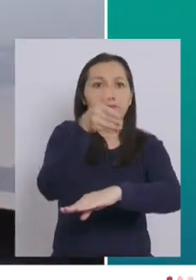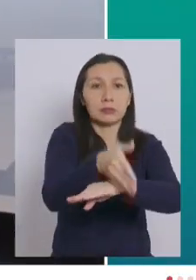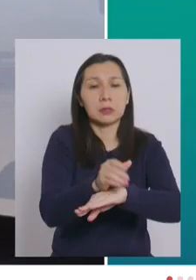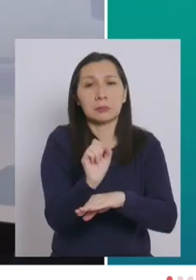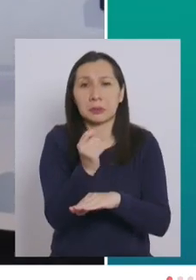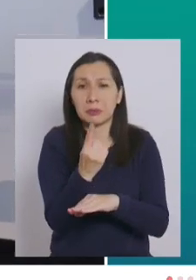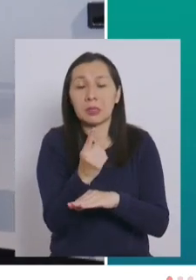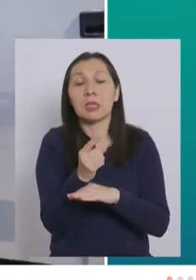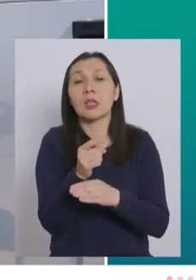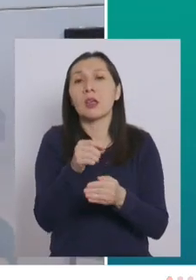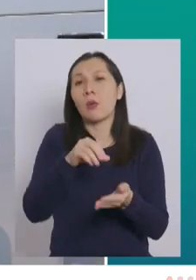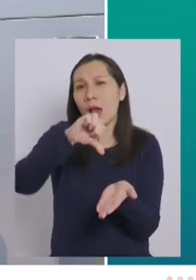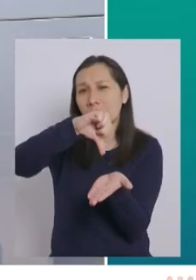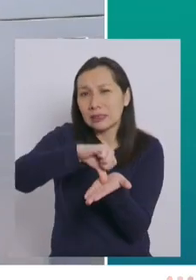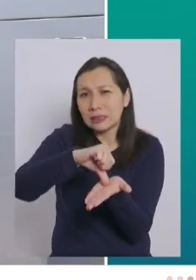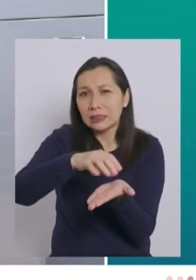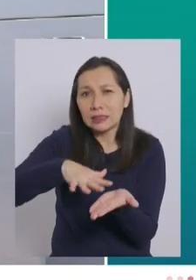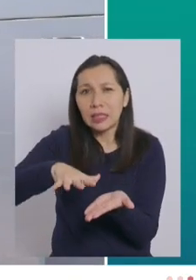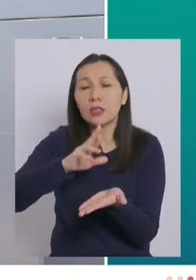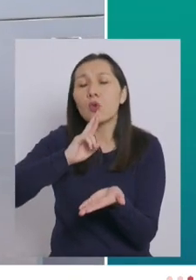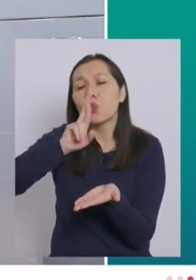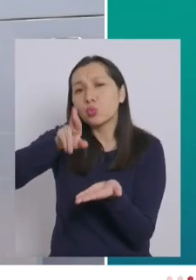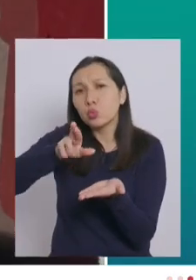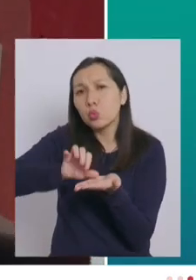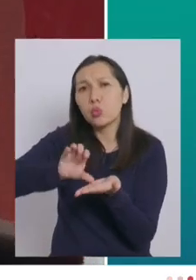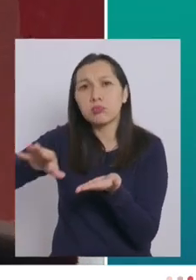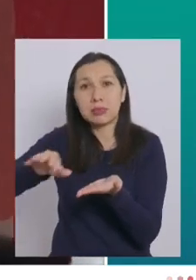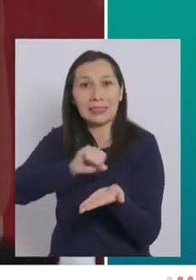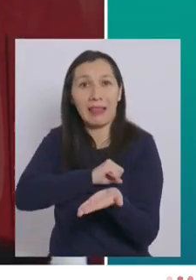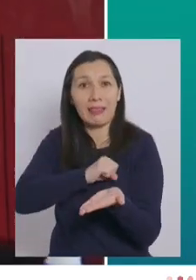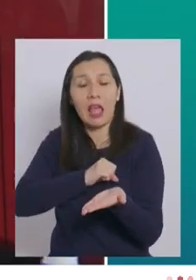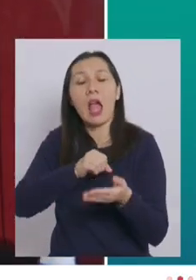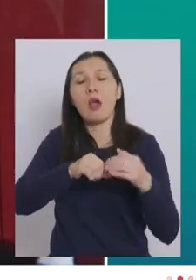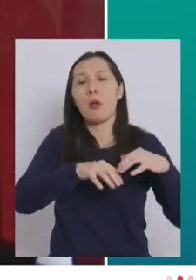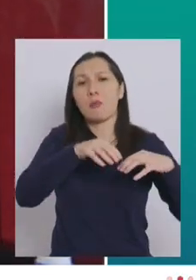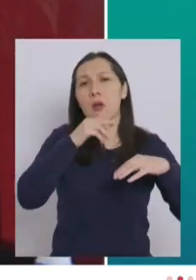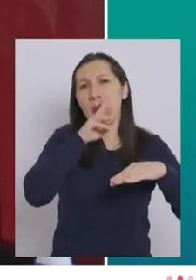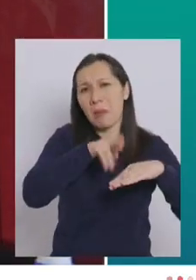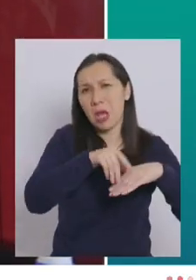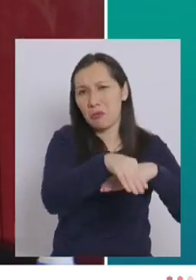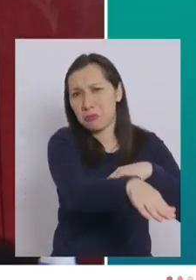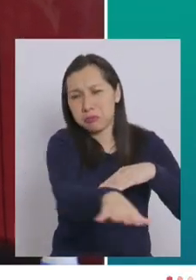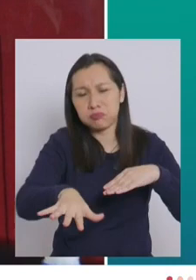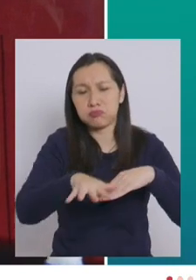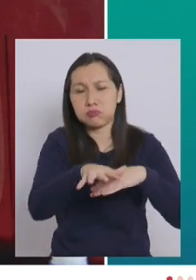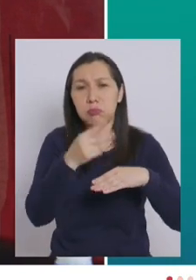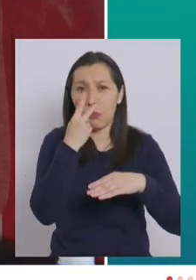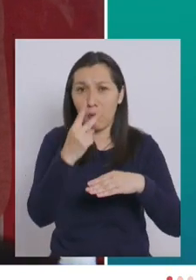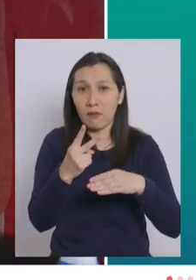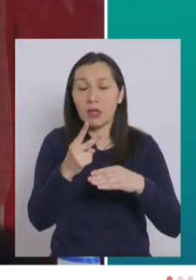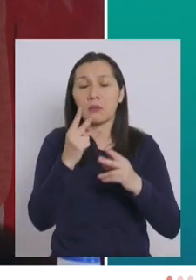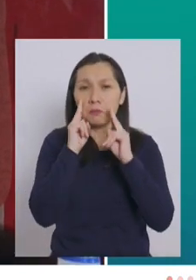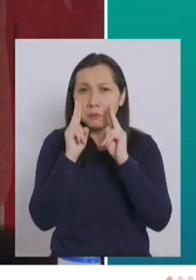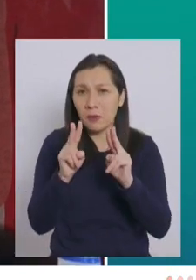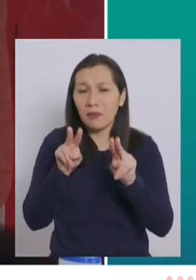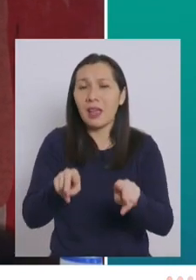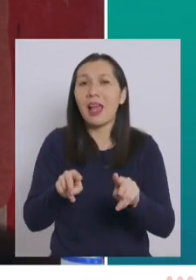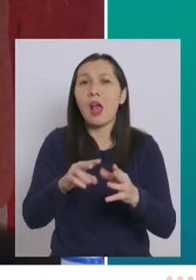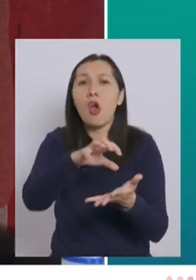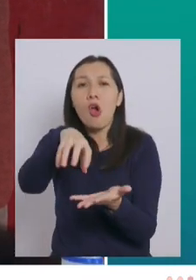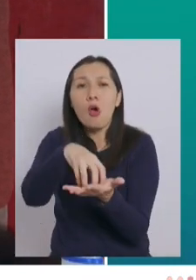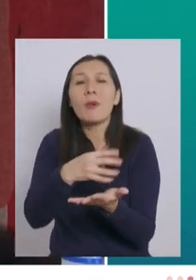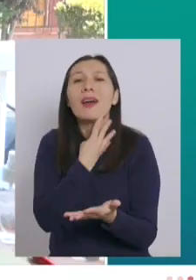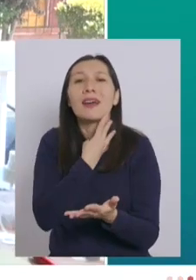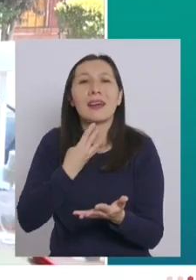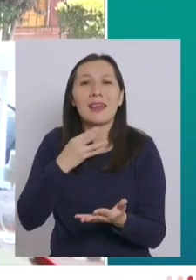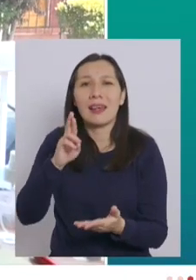principio, en la zona centro, en la zona sur y en la zona poniente. En las imágenes que ustedes pueden ver ahí, estuvimos en la comuna de Renca,